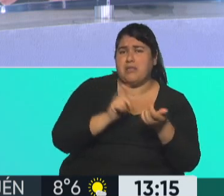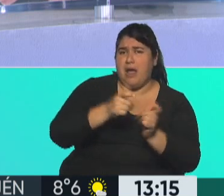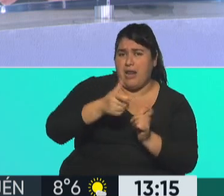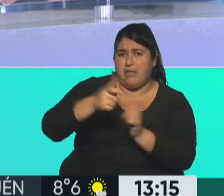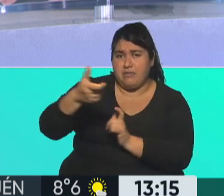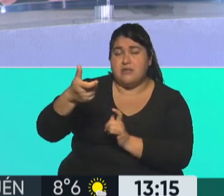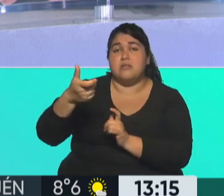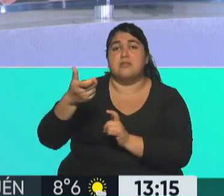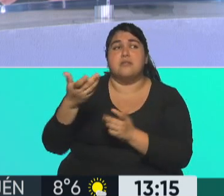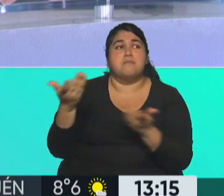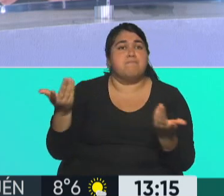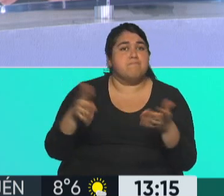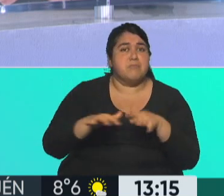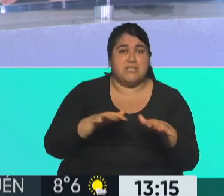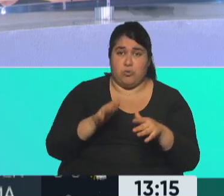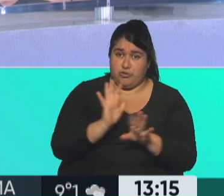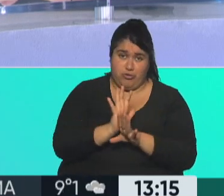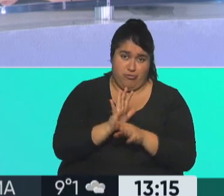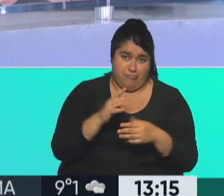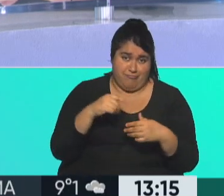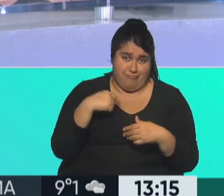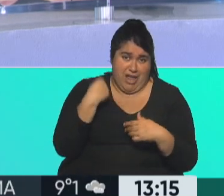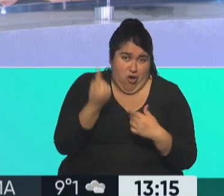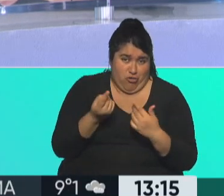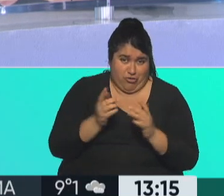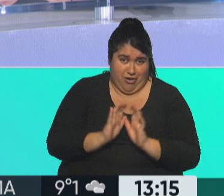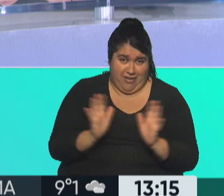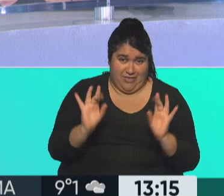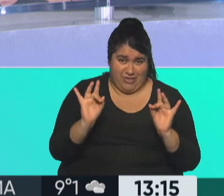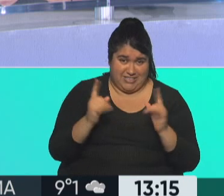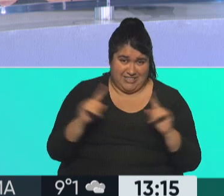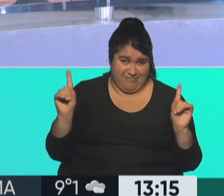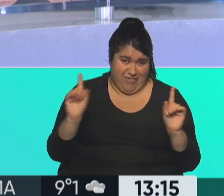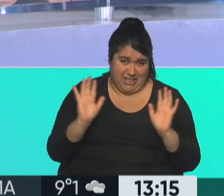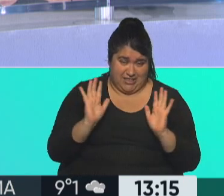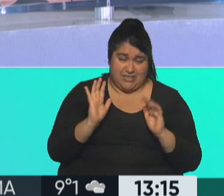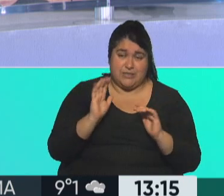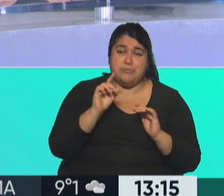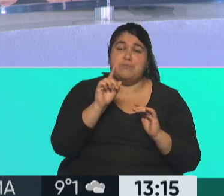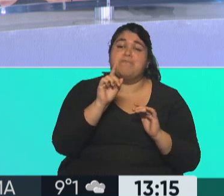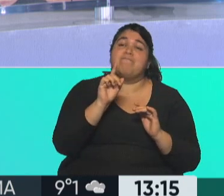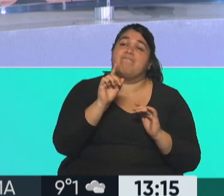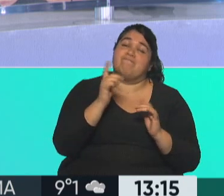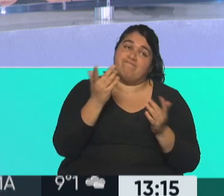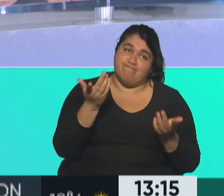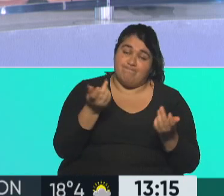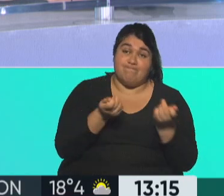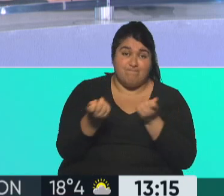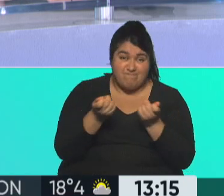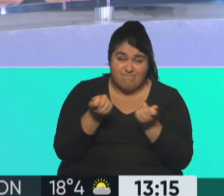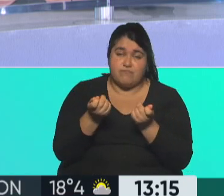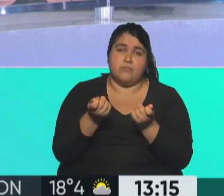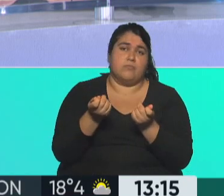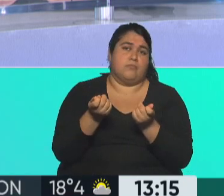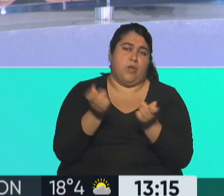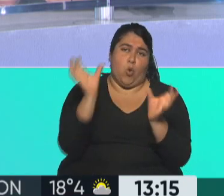el escenario, la realidad es otra. Sí, la realidad es otra. Lo que no es en negro, mejor dicho, es en negro, pero es bien